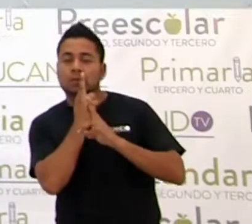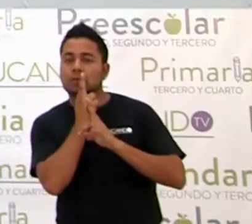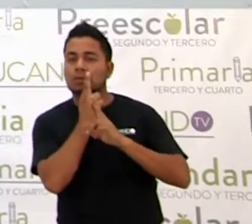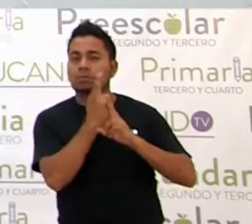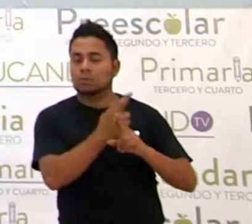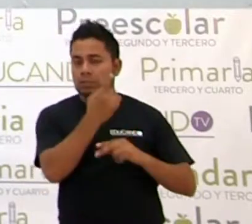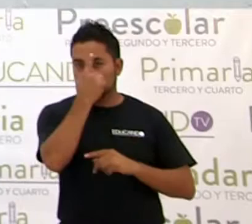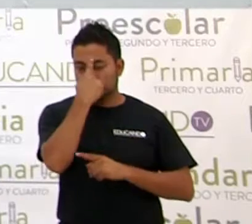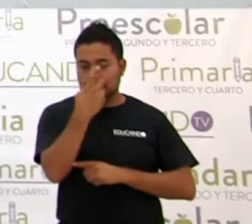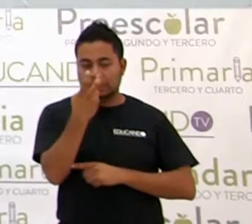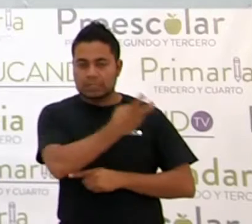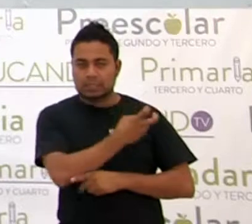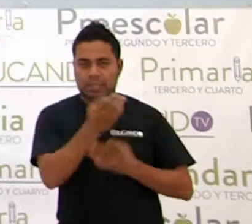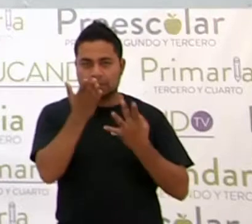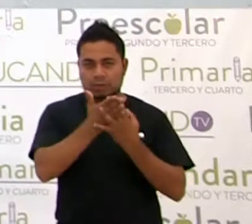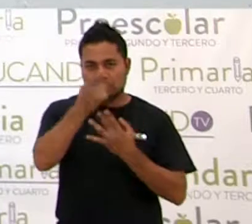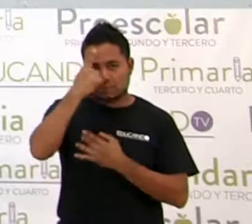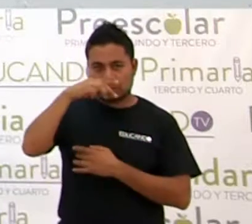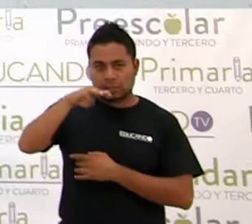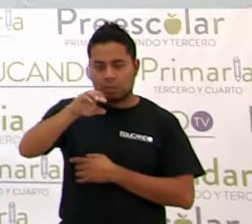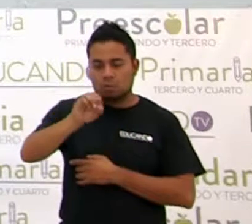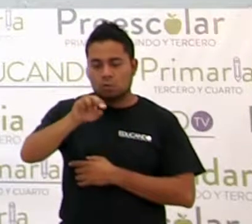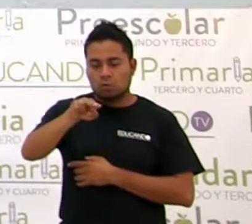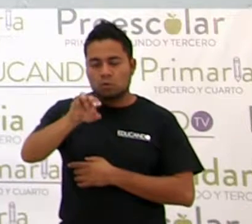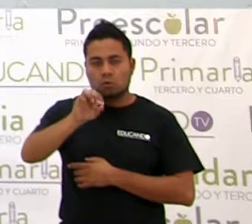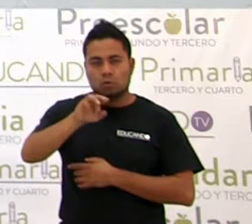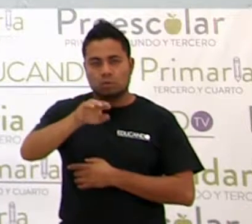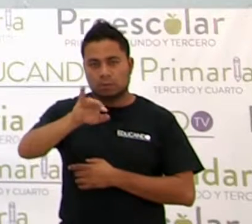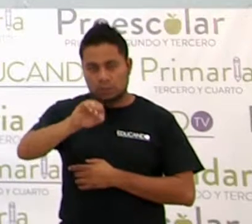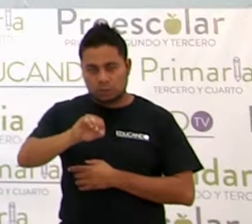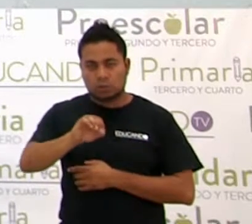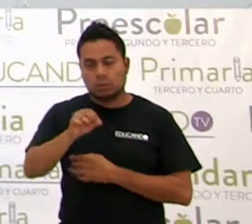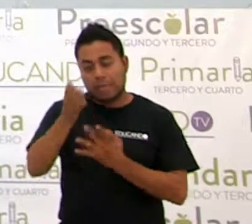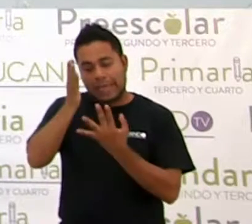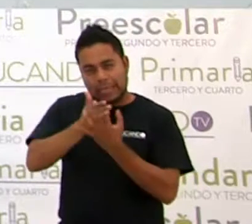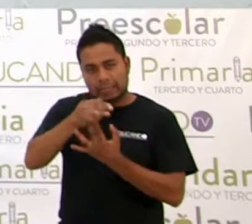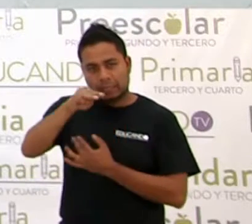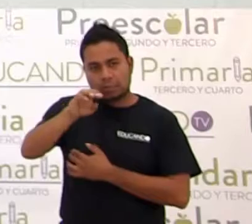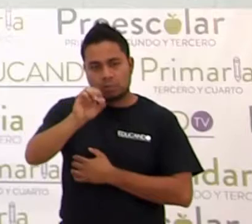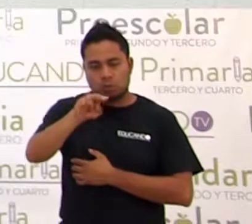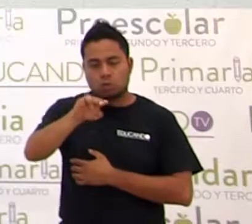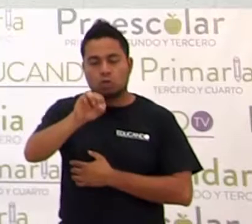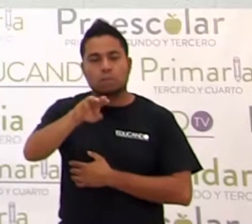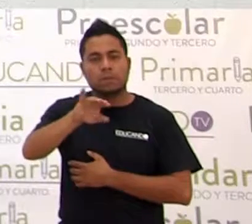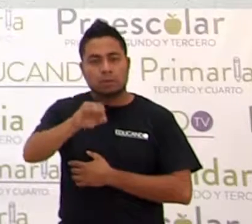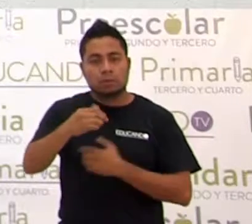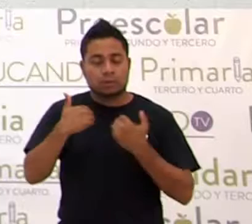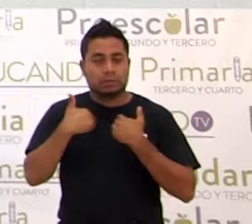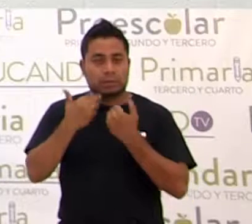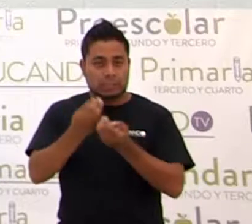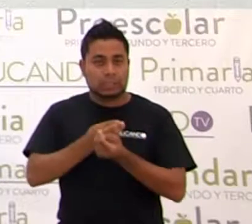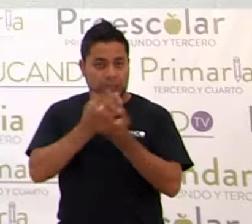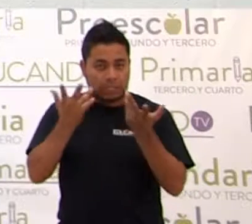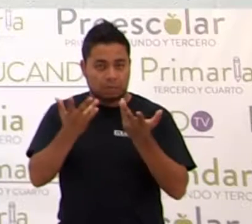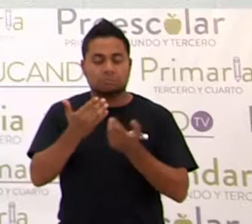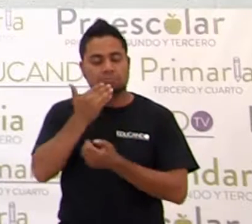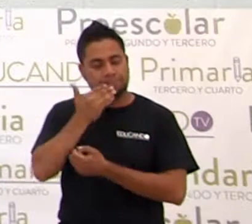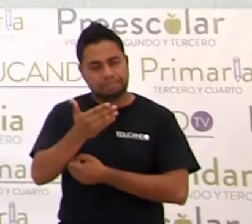de esta división de monomio entre monomio. ¿Quedó claro? ¿Sí? Bueno.